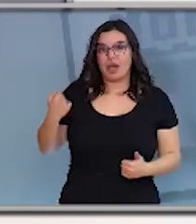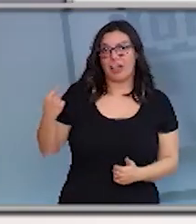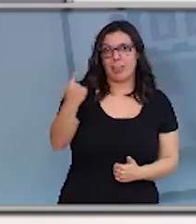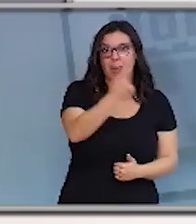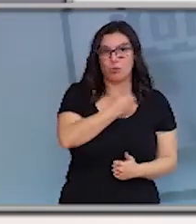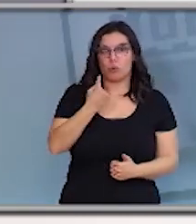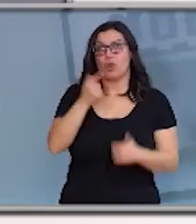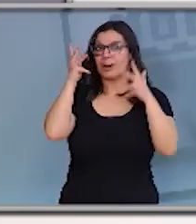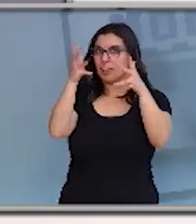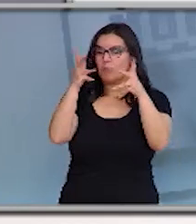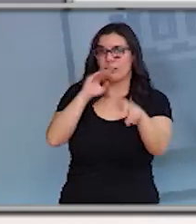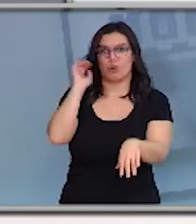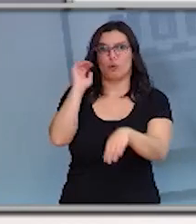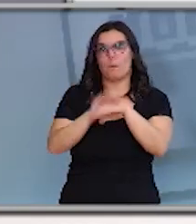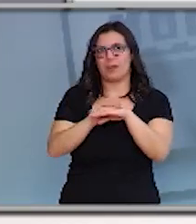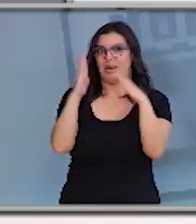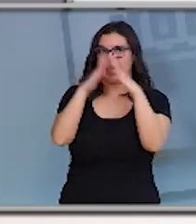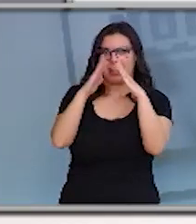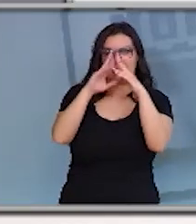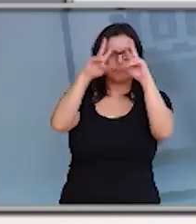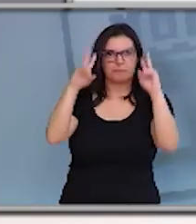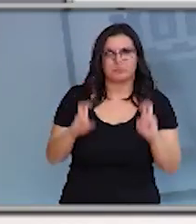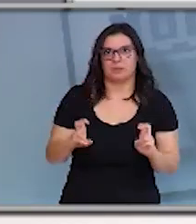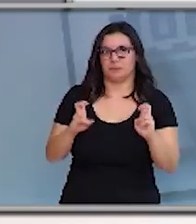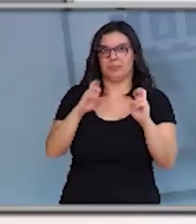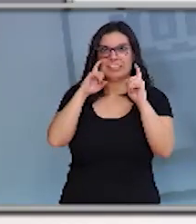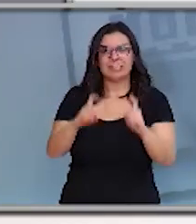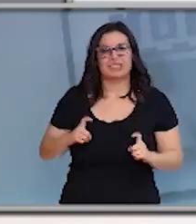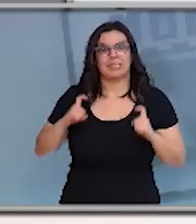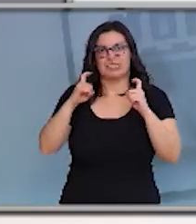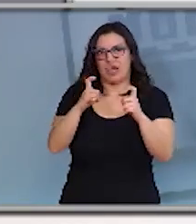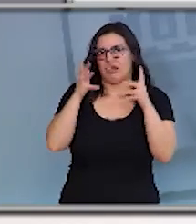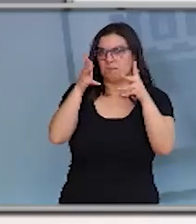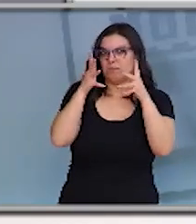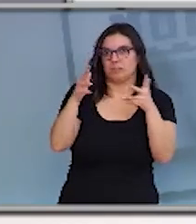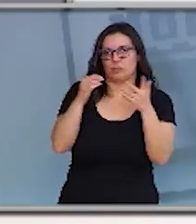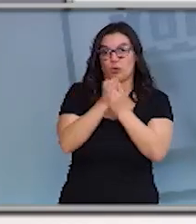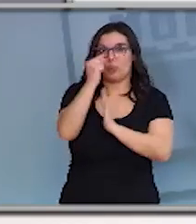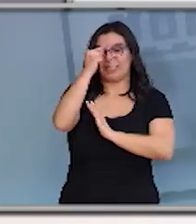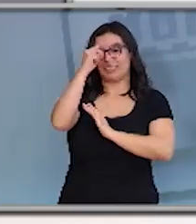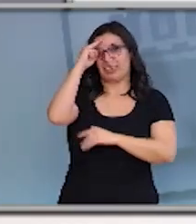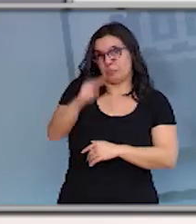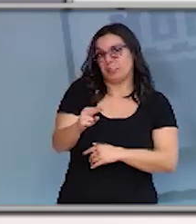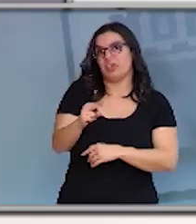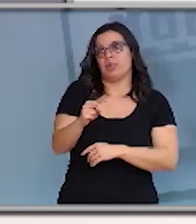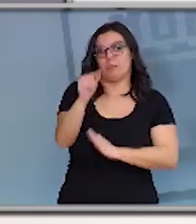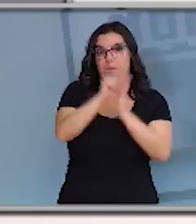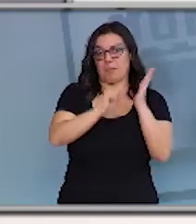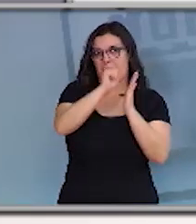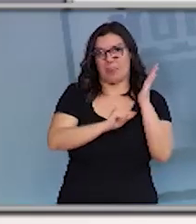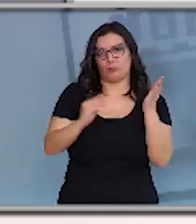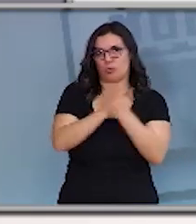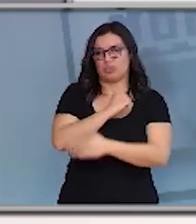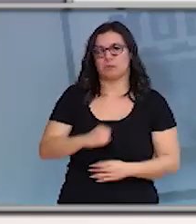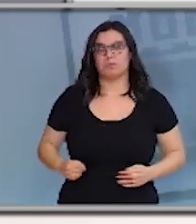sigan las recomendaciones que se han dado las recomendaciones y respeten las medidas que hemos adoptado en esta